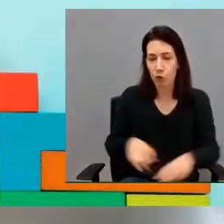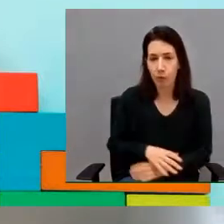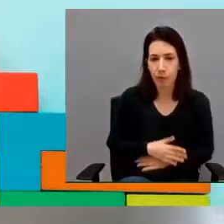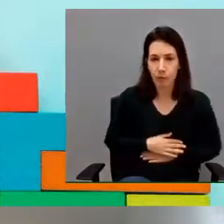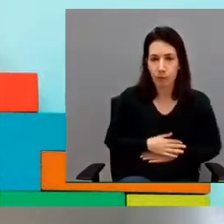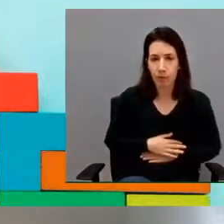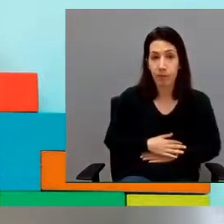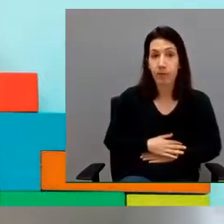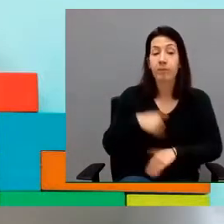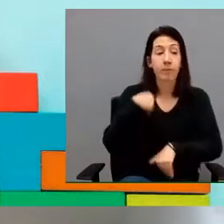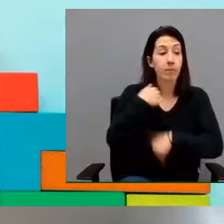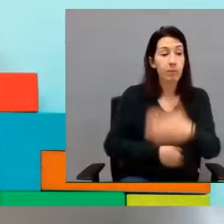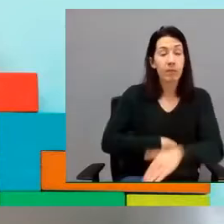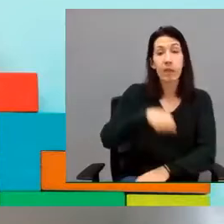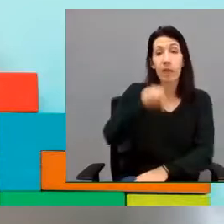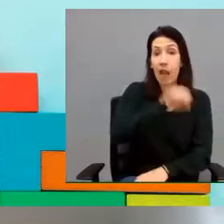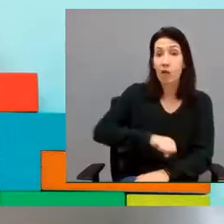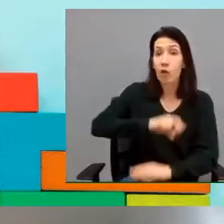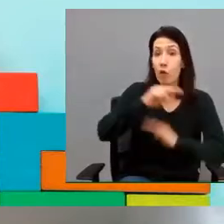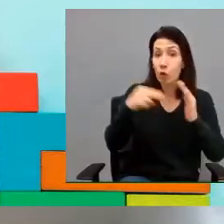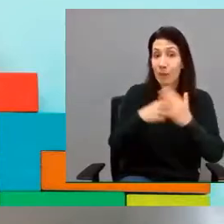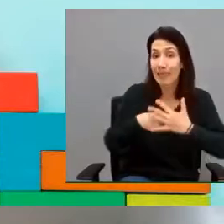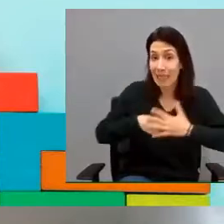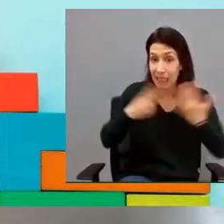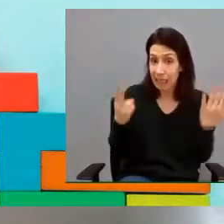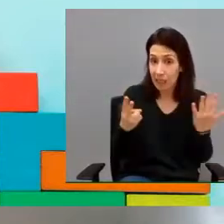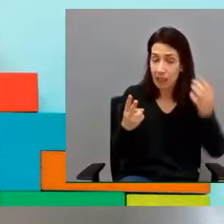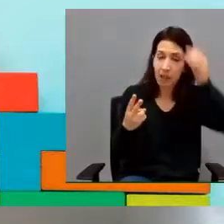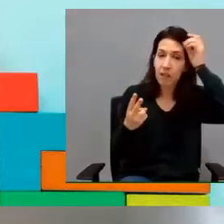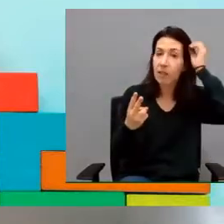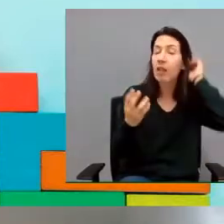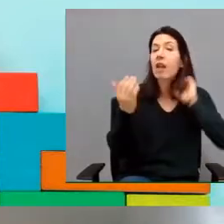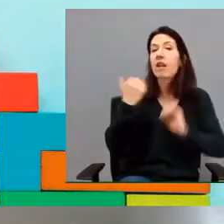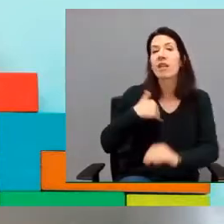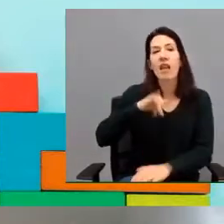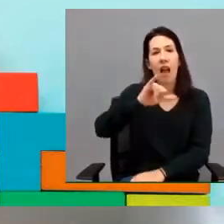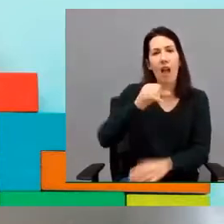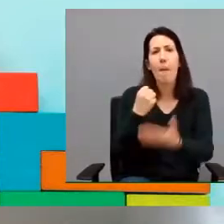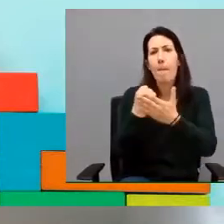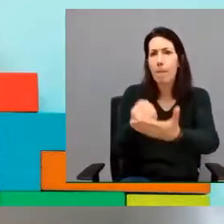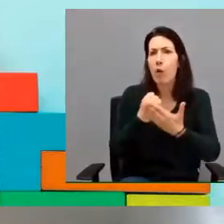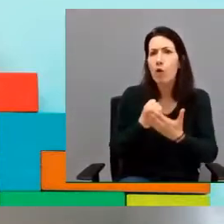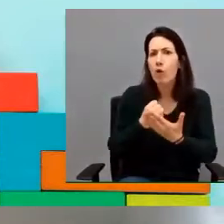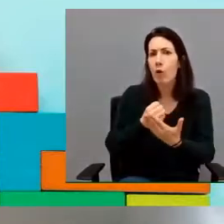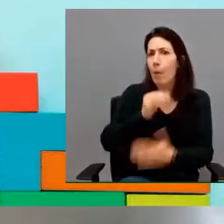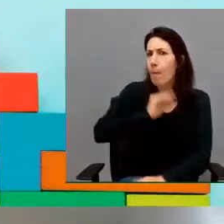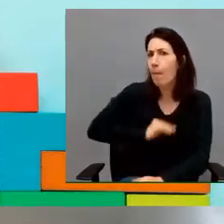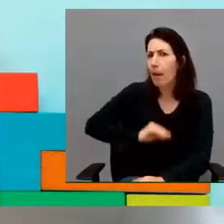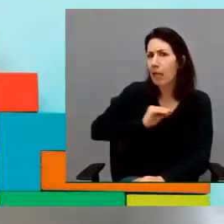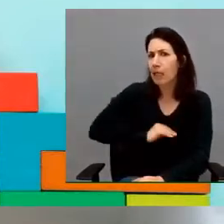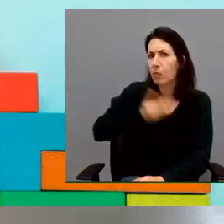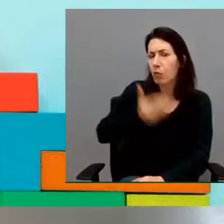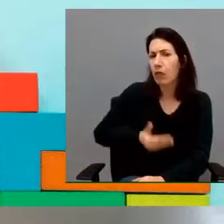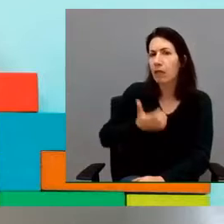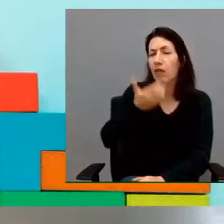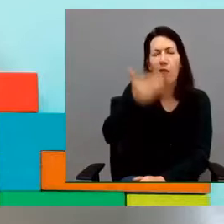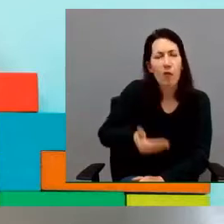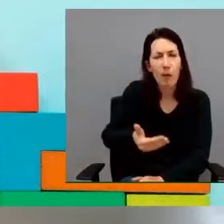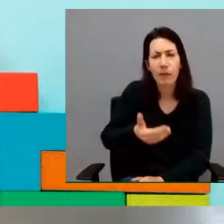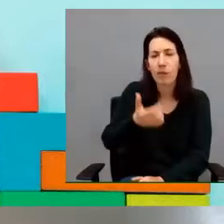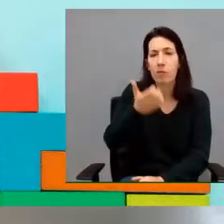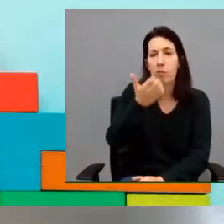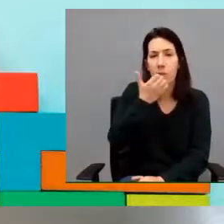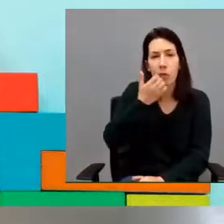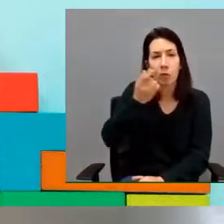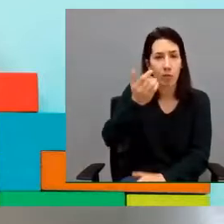2017, contamos con un gran respaldo imprescindible, como pueden imaginar, para esta